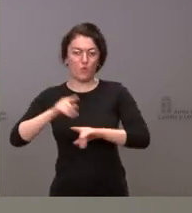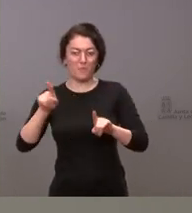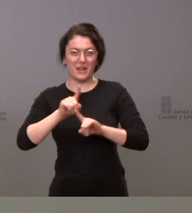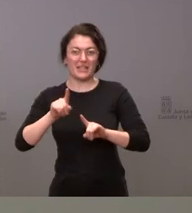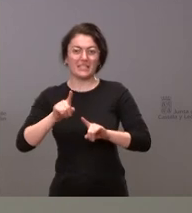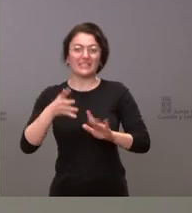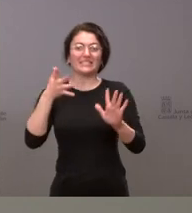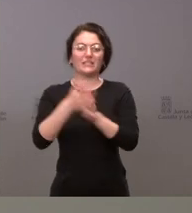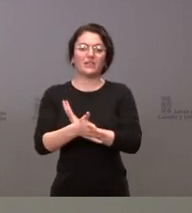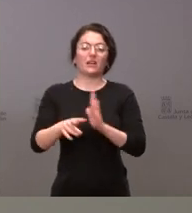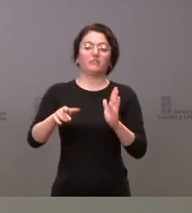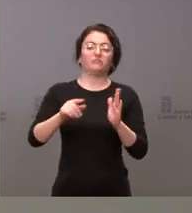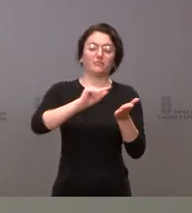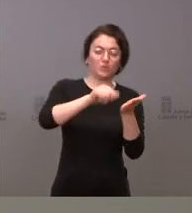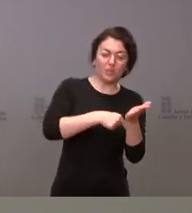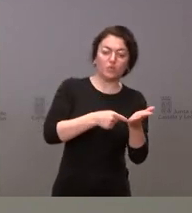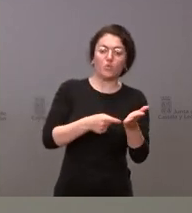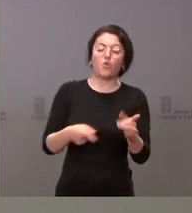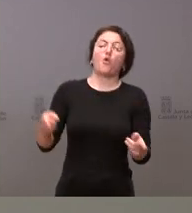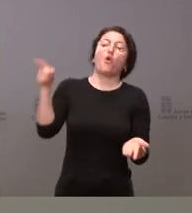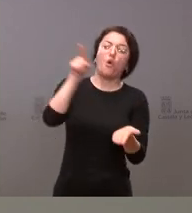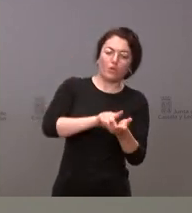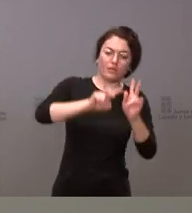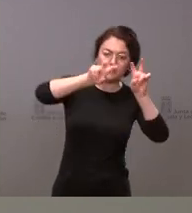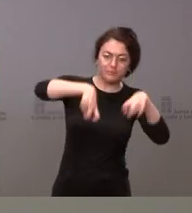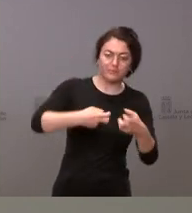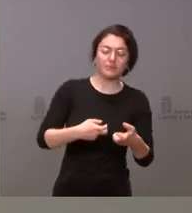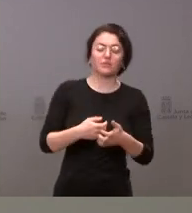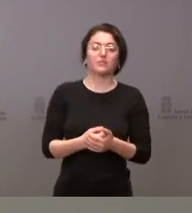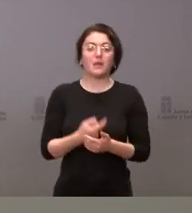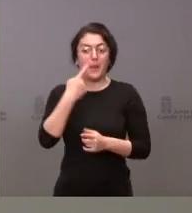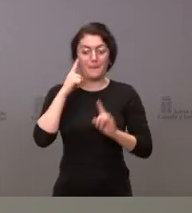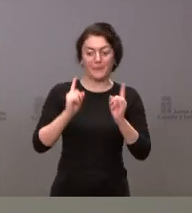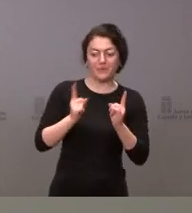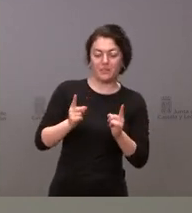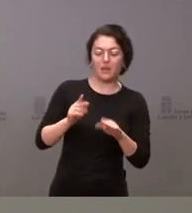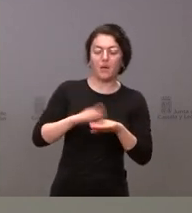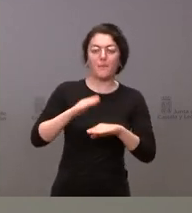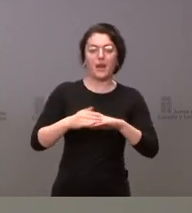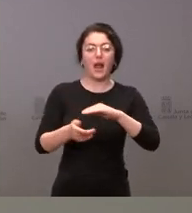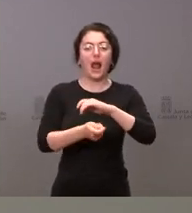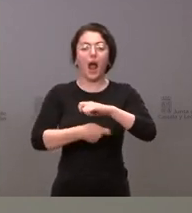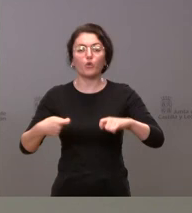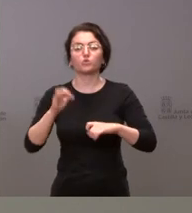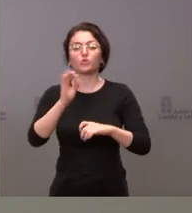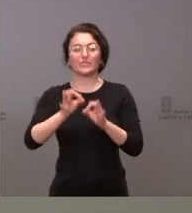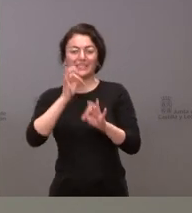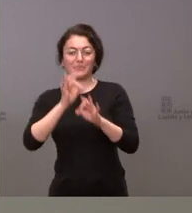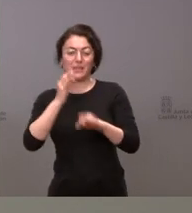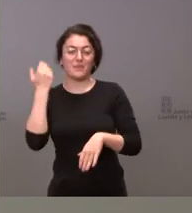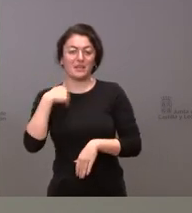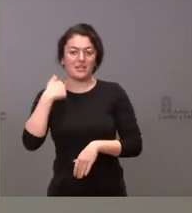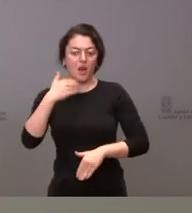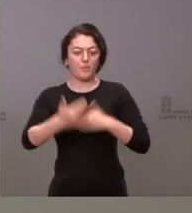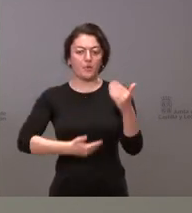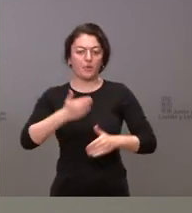tramitar la licitación. Va en las fechas previstas, concretamente, pues para agosto-setiembre ya estará iniciado el proceso. Pero vuelvo a decir